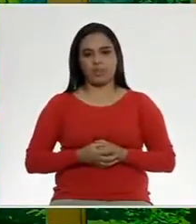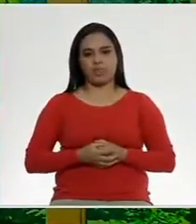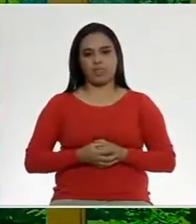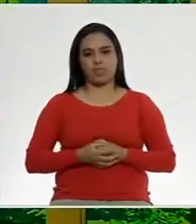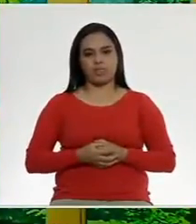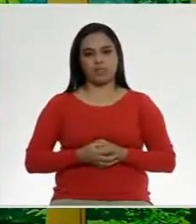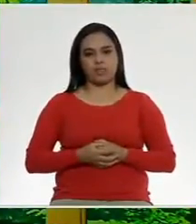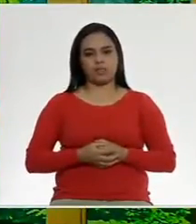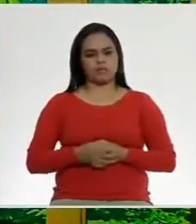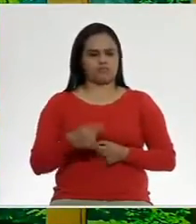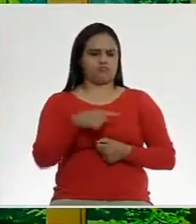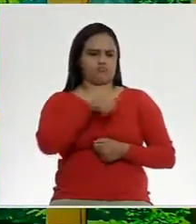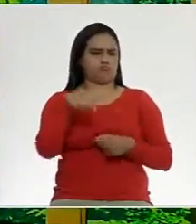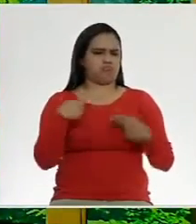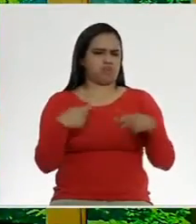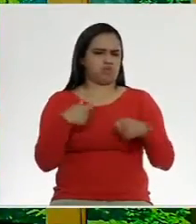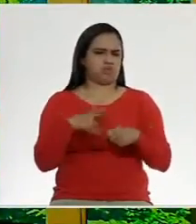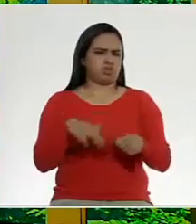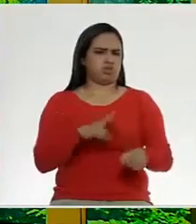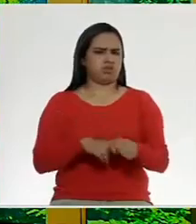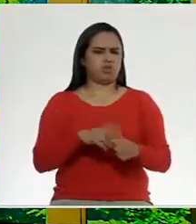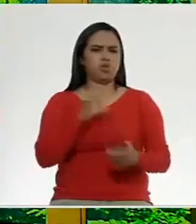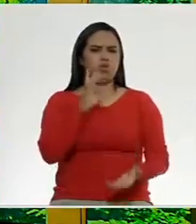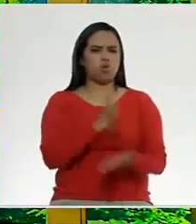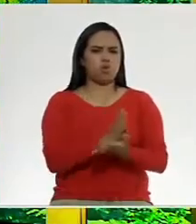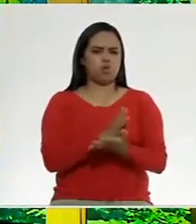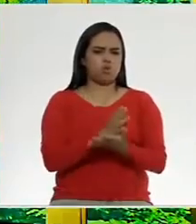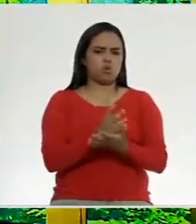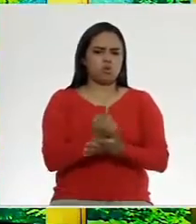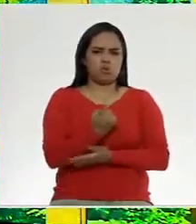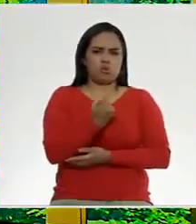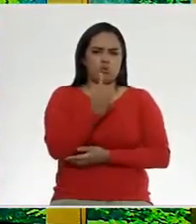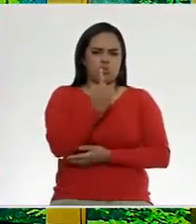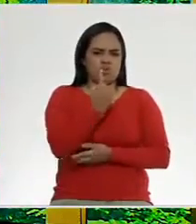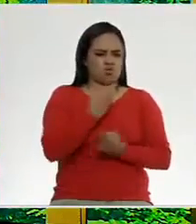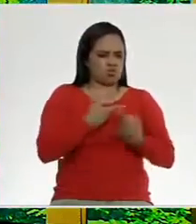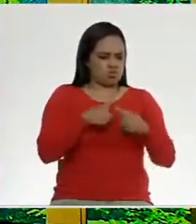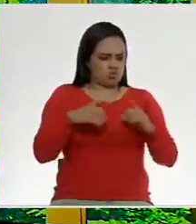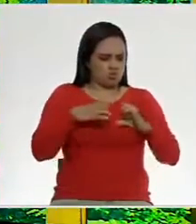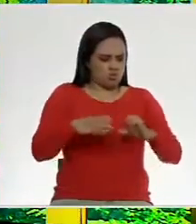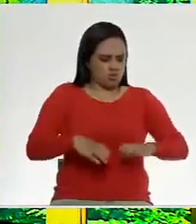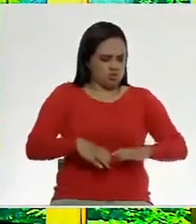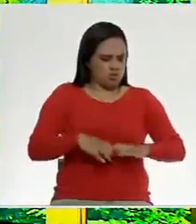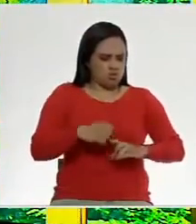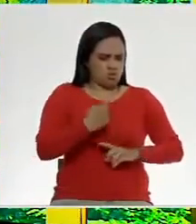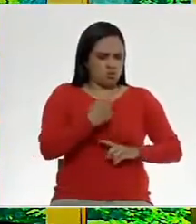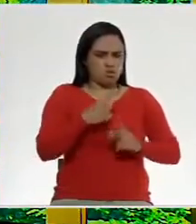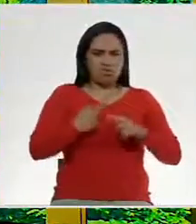Somos personas normales que solo tenemos una parte de nosotros que es un poco diferente de la de los demás.